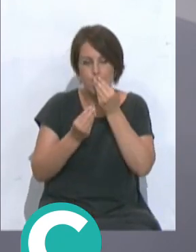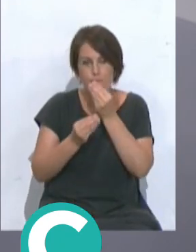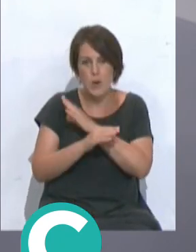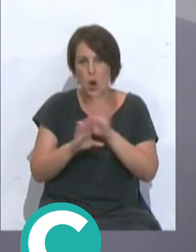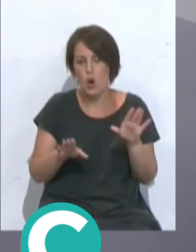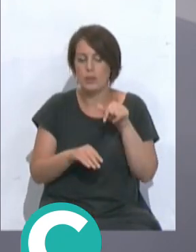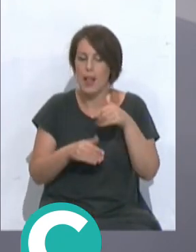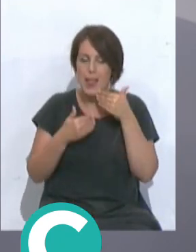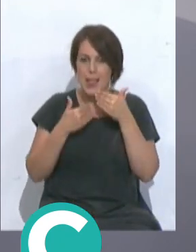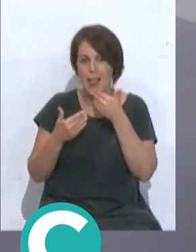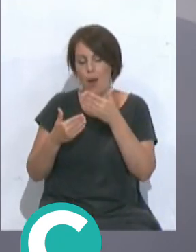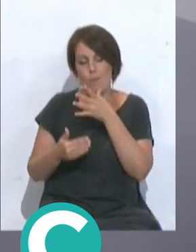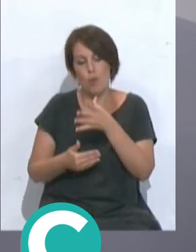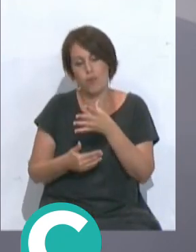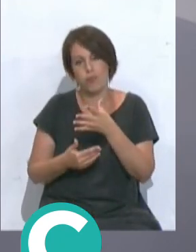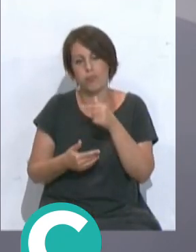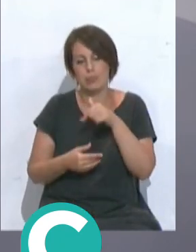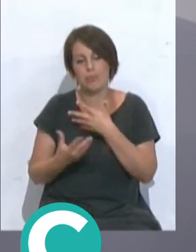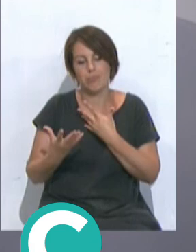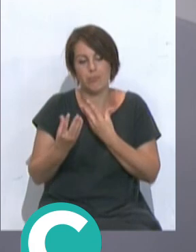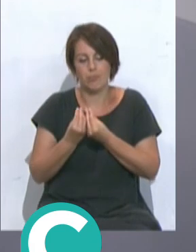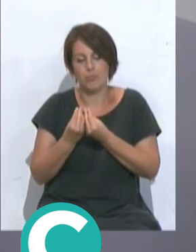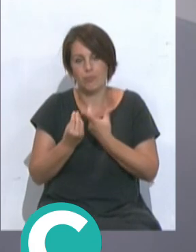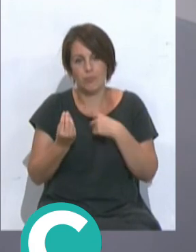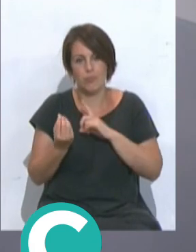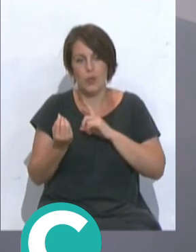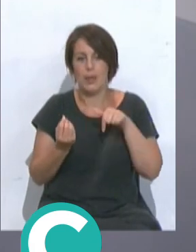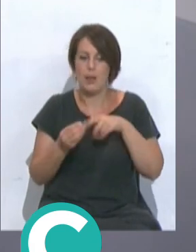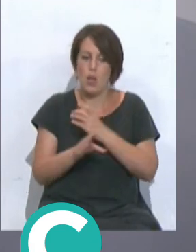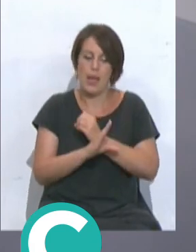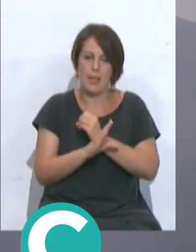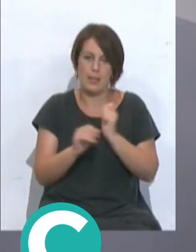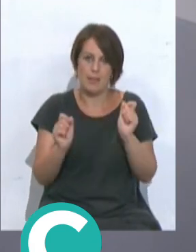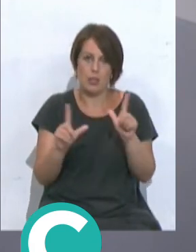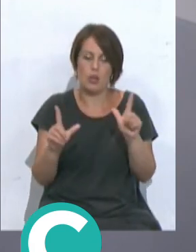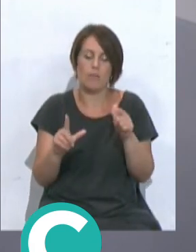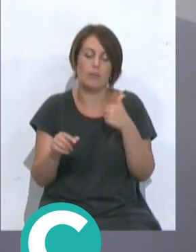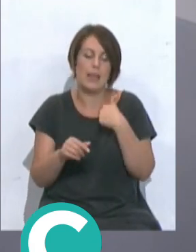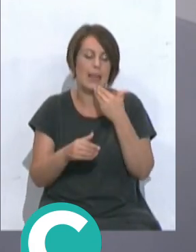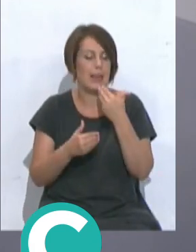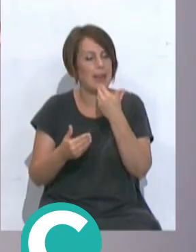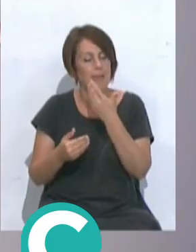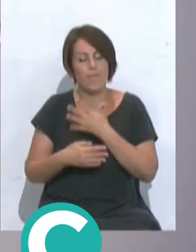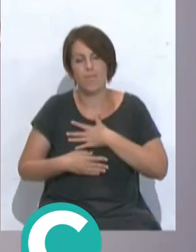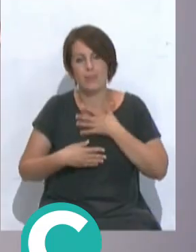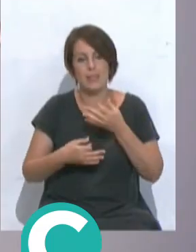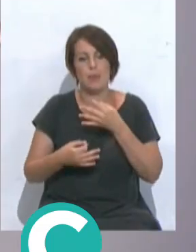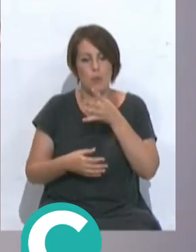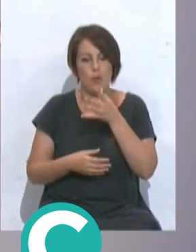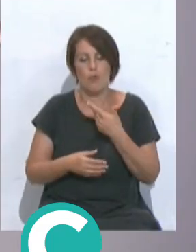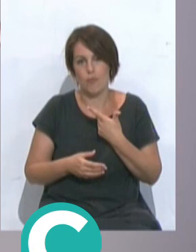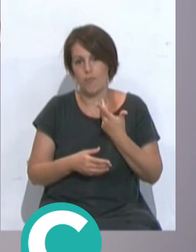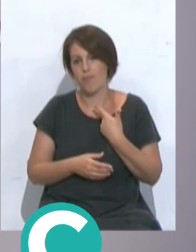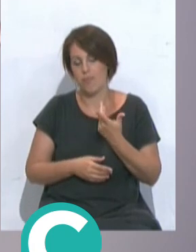suerte y sobre todo el agradecimiento por haber compartido este ratito aquí con nosotros en Onda Cádiz Televisión Jesús muchísimas gracias muy amable siempre por